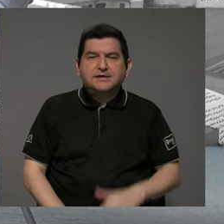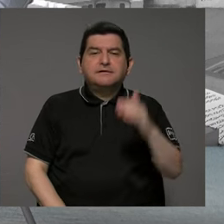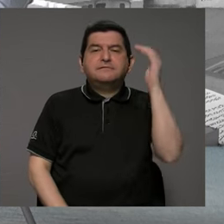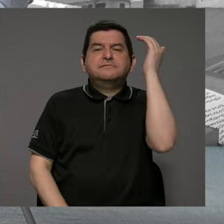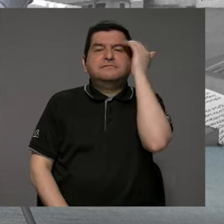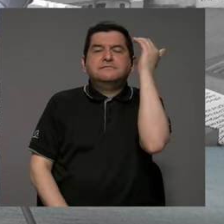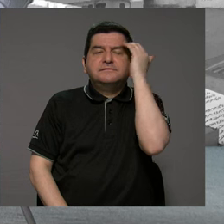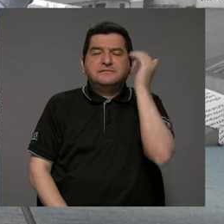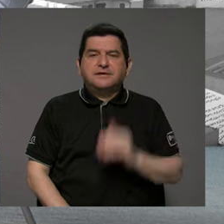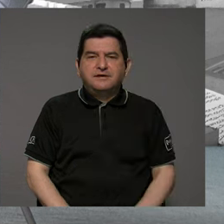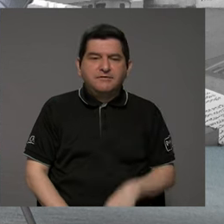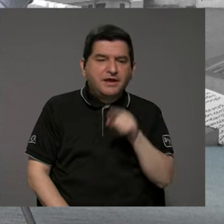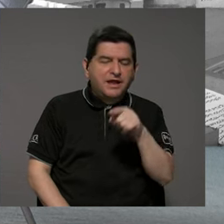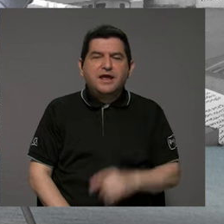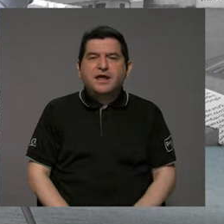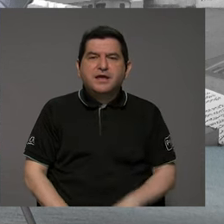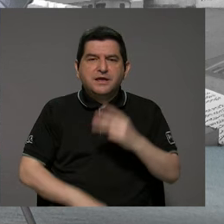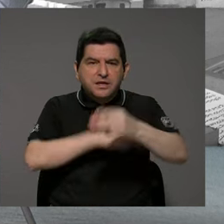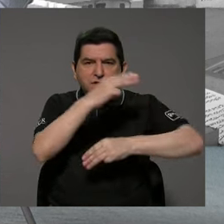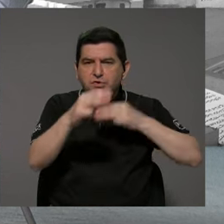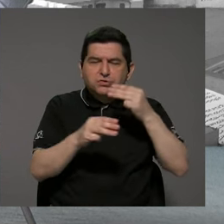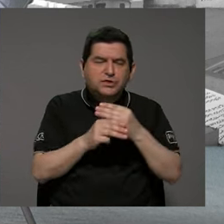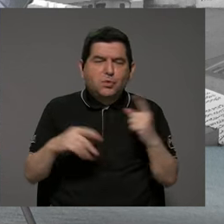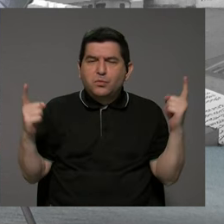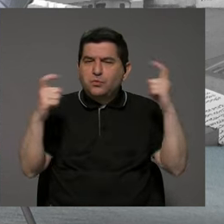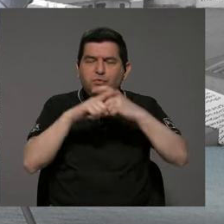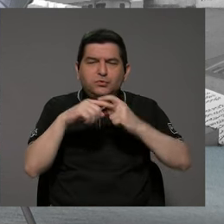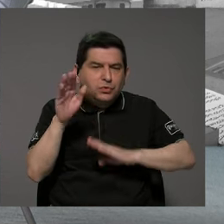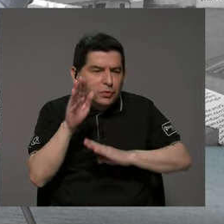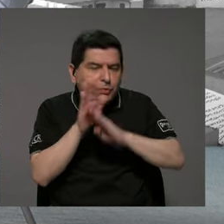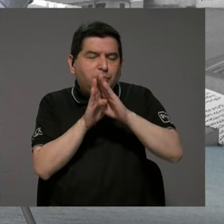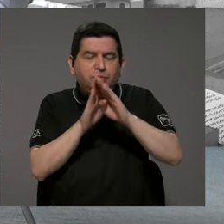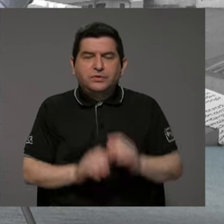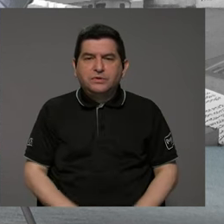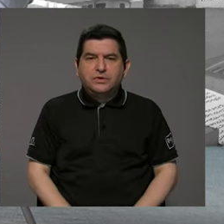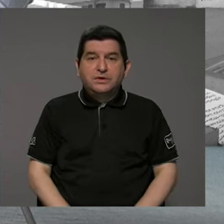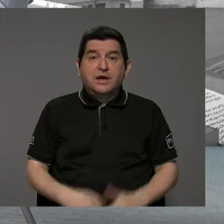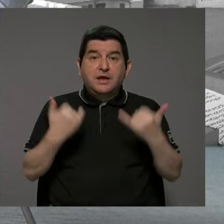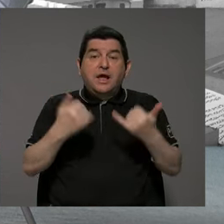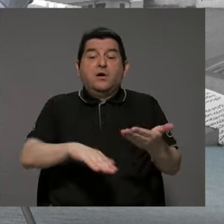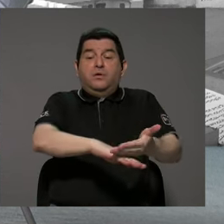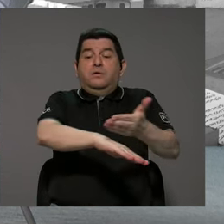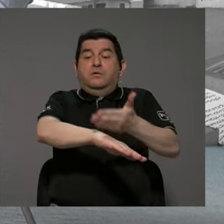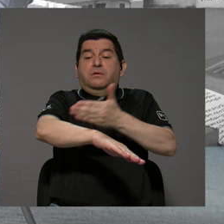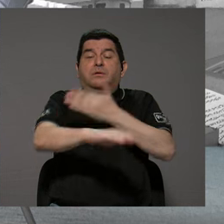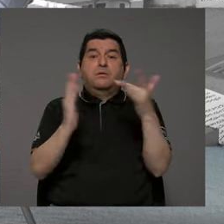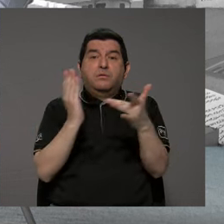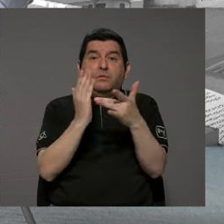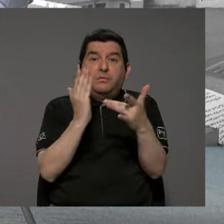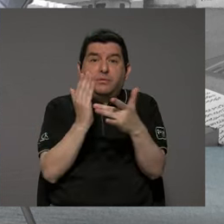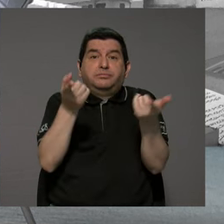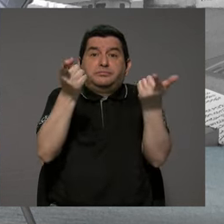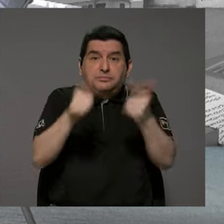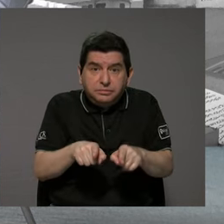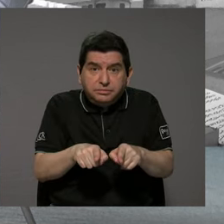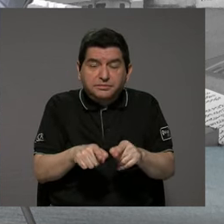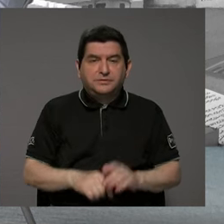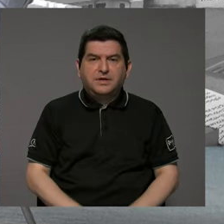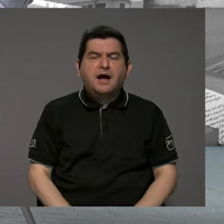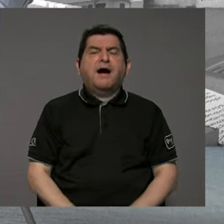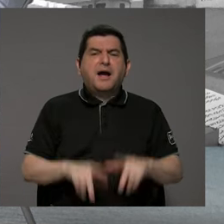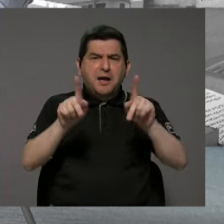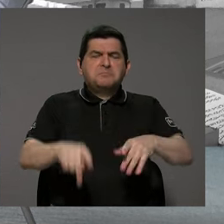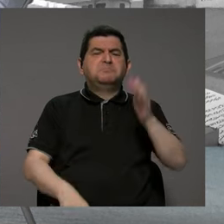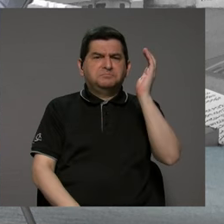saber cómo desenvolverse en este mundo tan complejo, ¿verdad? Y con tanto, digamos, avance tecnológico que se está teniendo, pues que